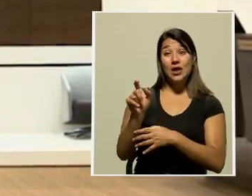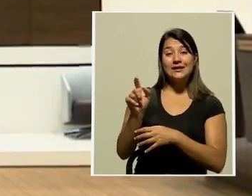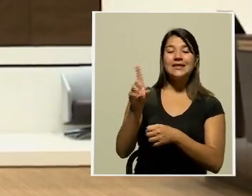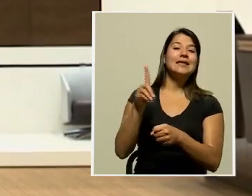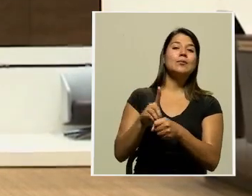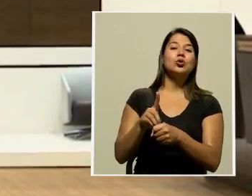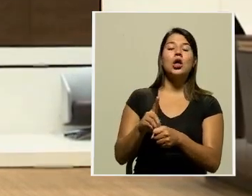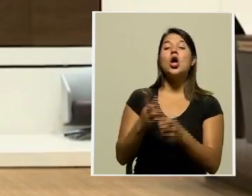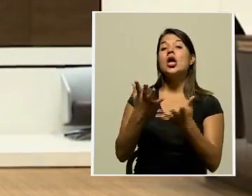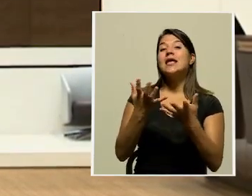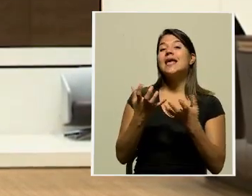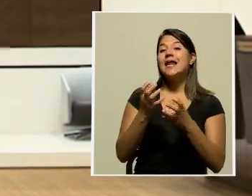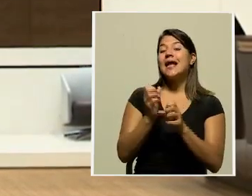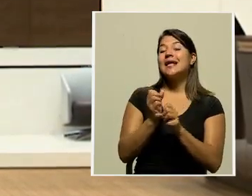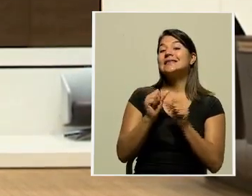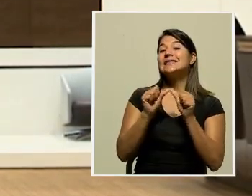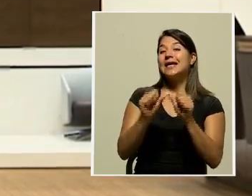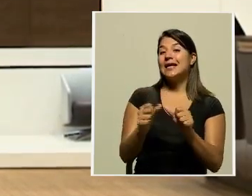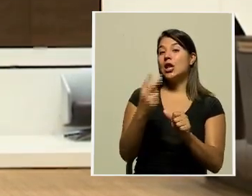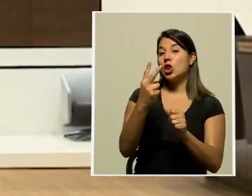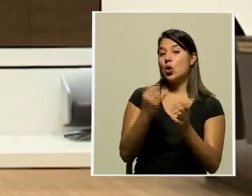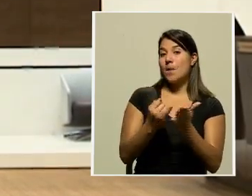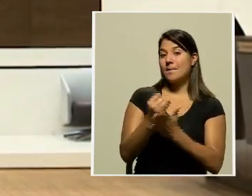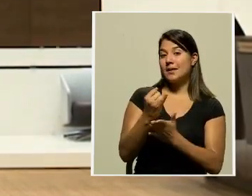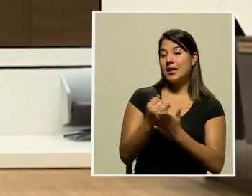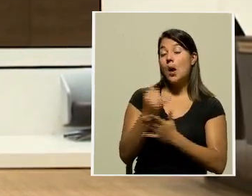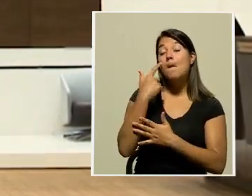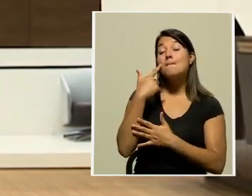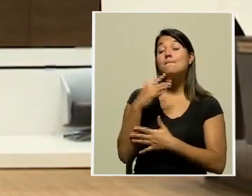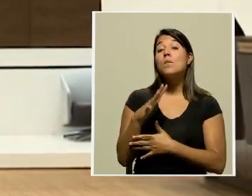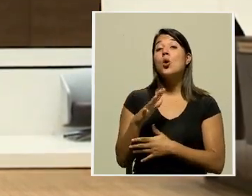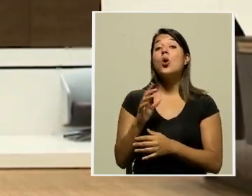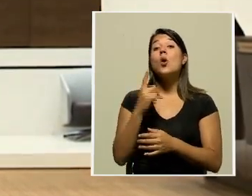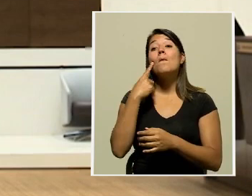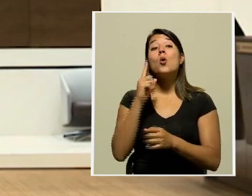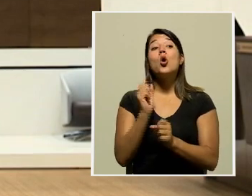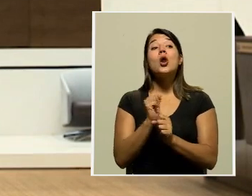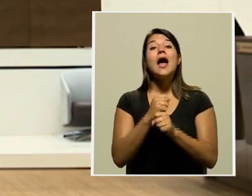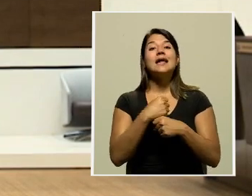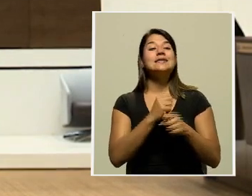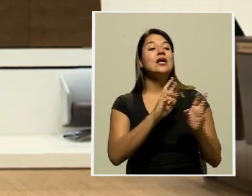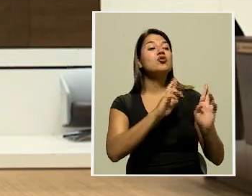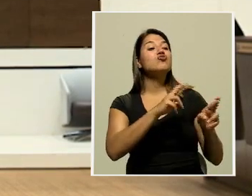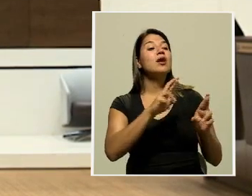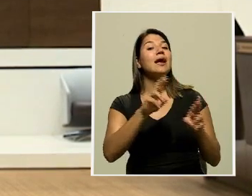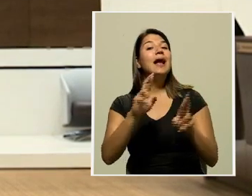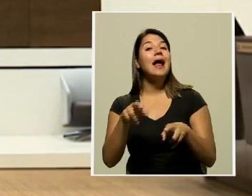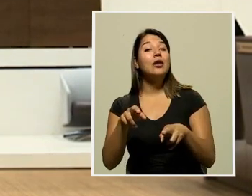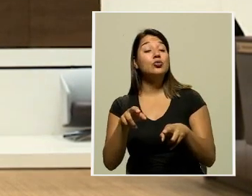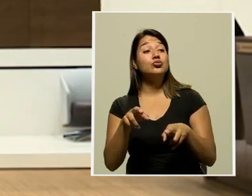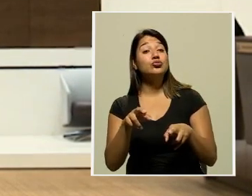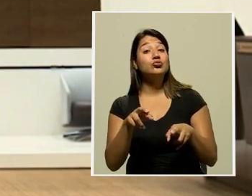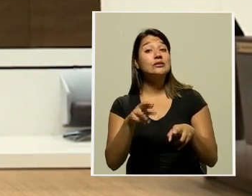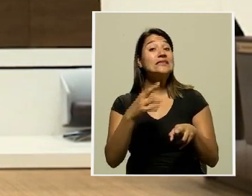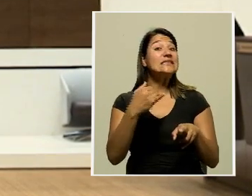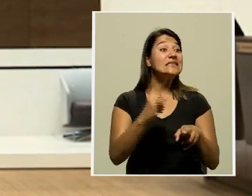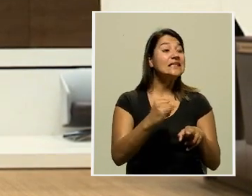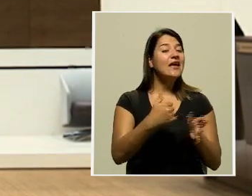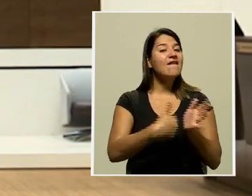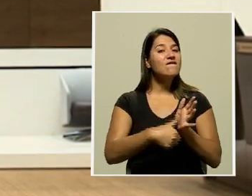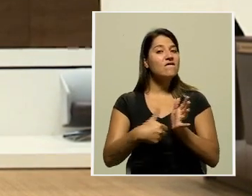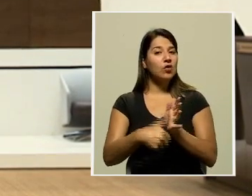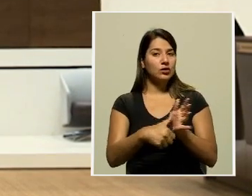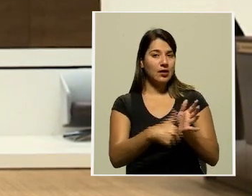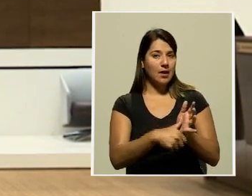dos investigaciones por el mismo presunto delito de realizar ofrecimiento de dádivas a cambio de votos en las pasadas elecciones nacionales del